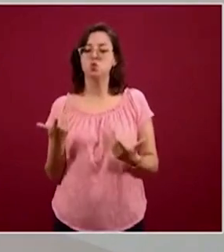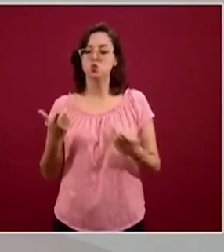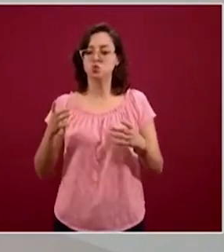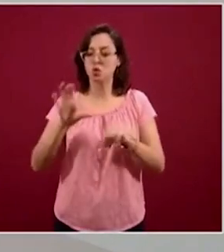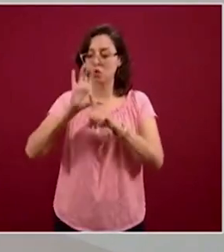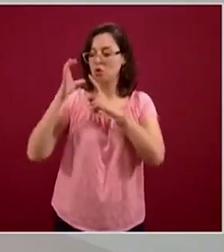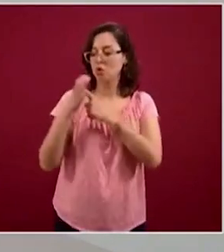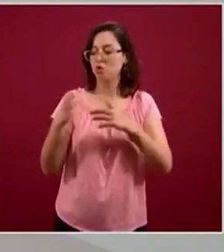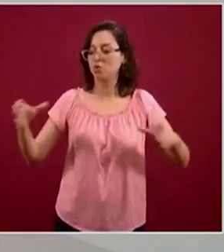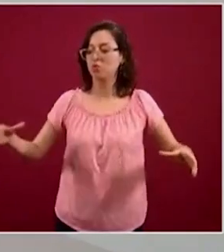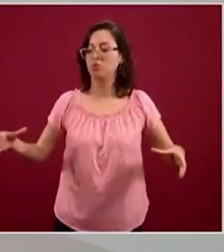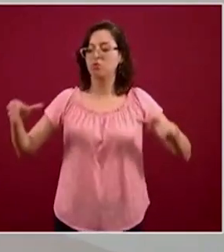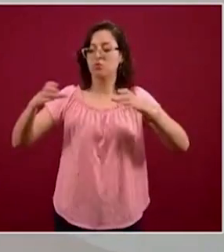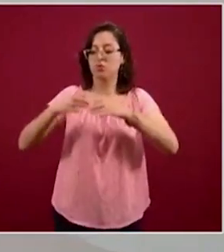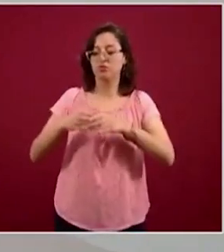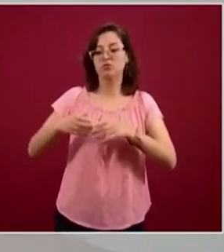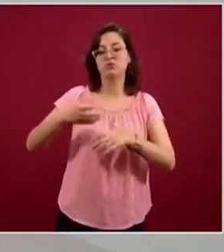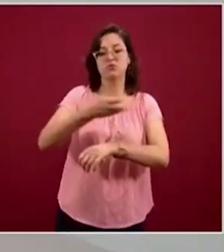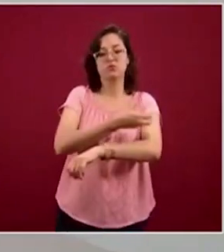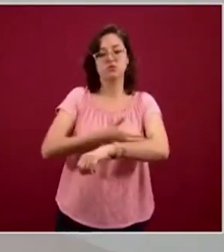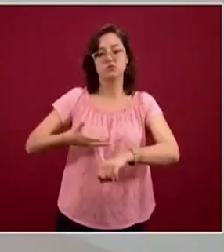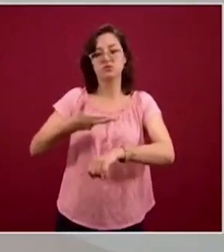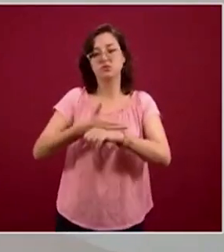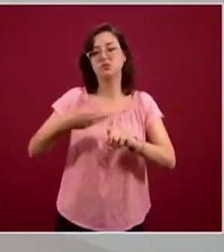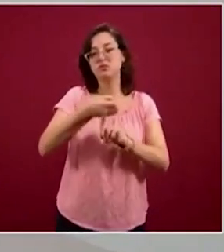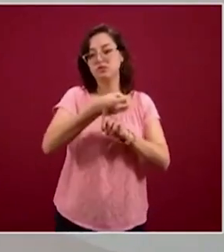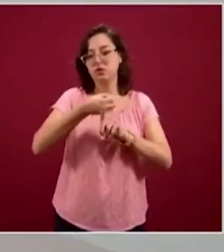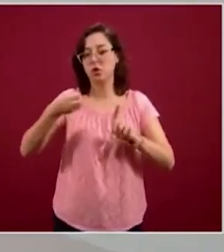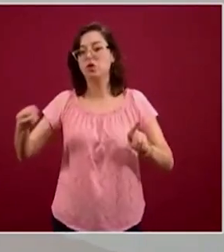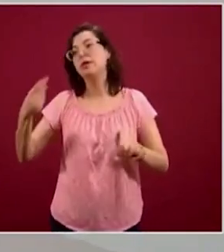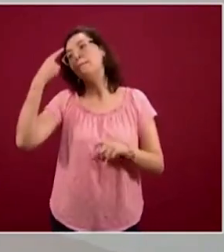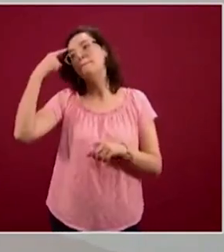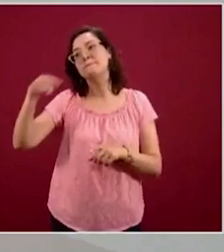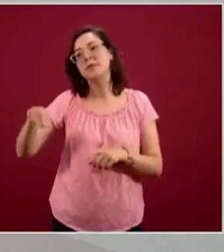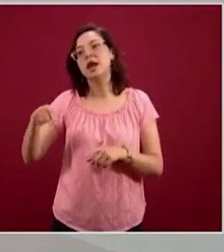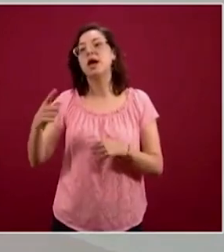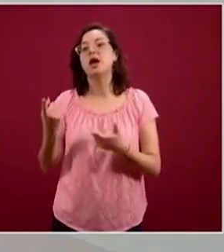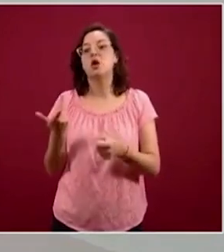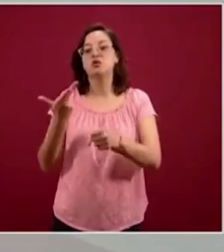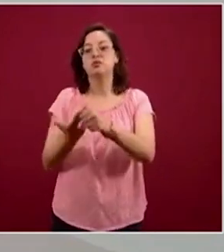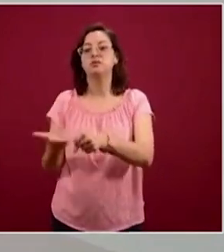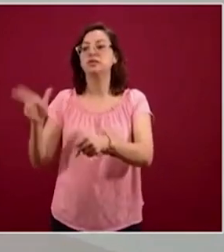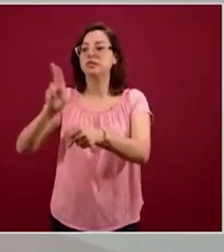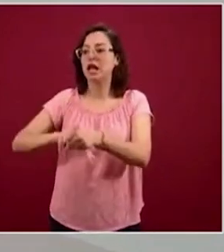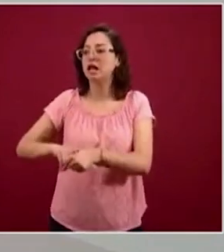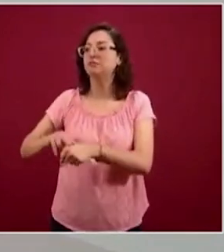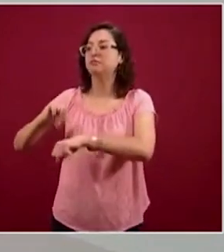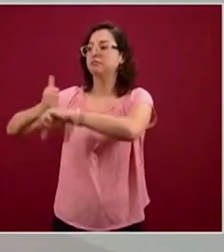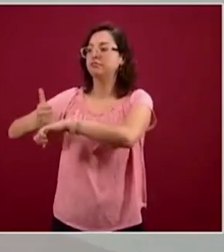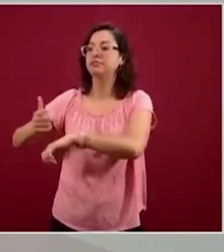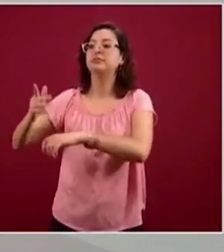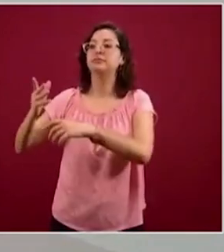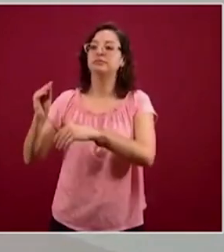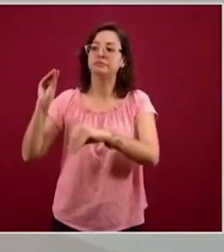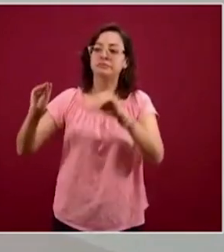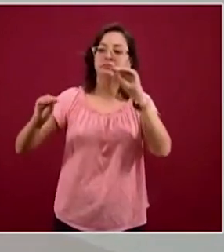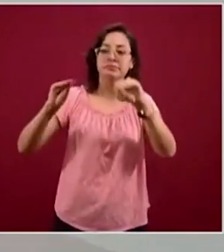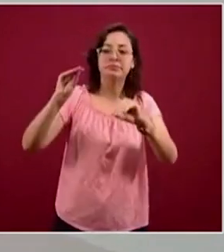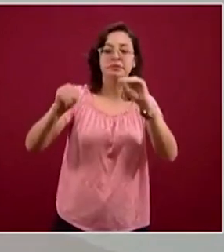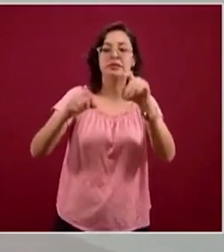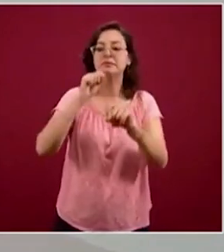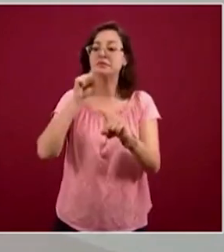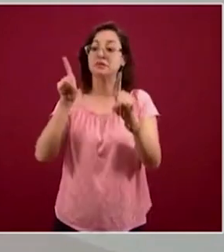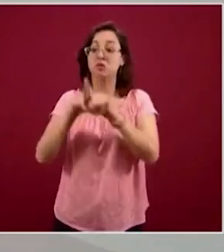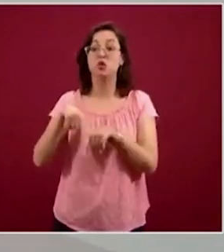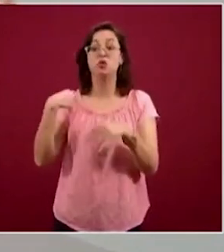para organizar este tipo de logísticas, para poderlos instalar y también capacitar a los médicos que los van a usar